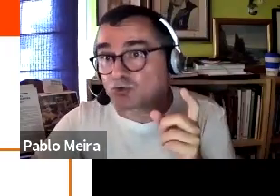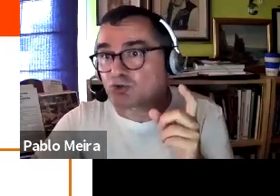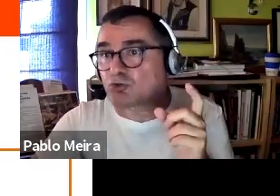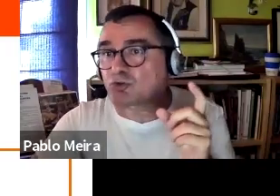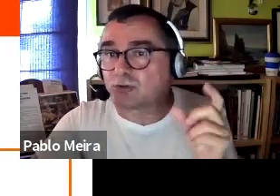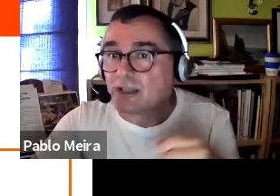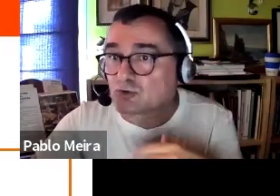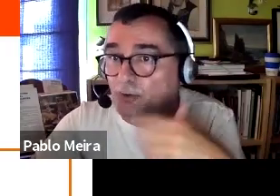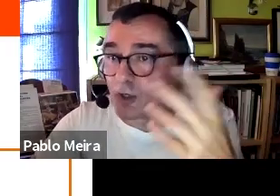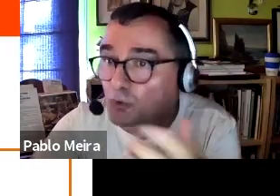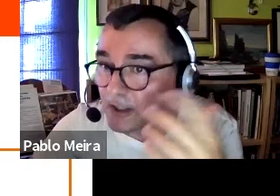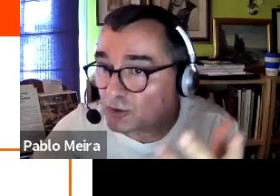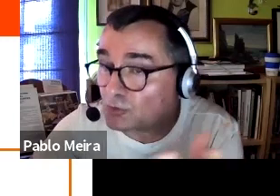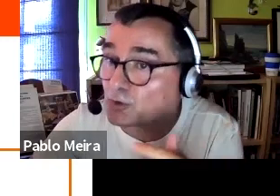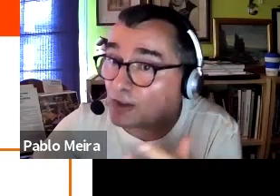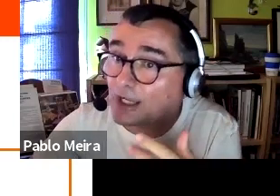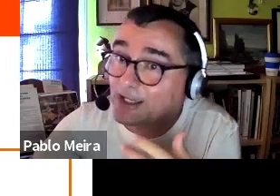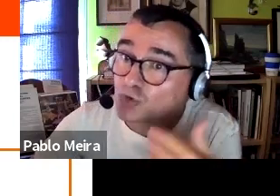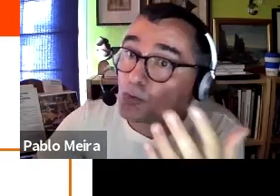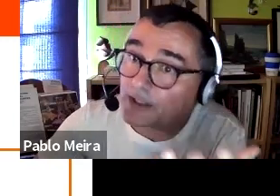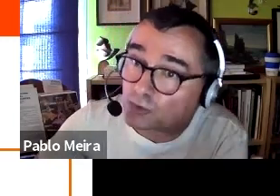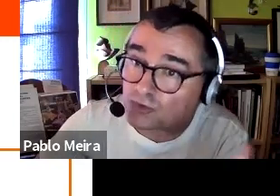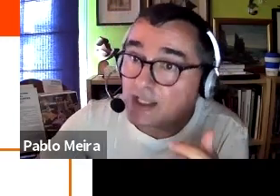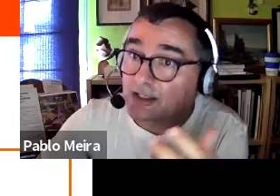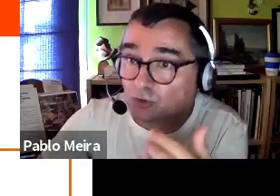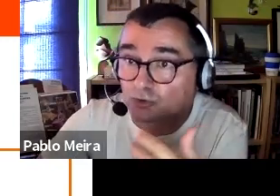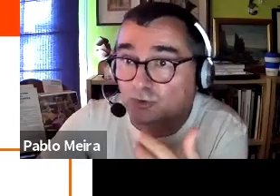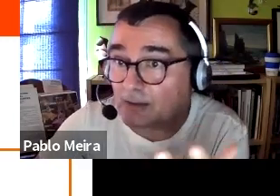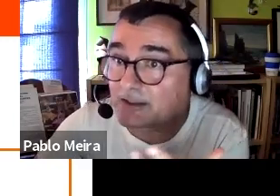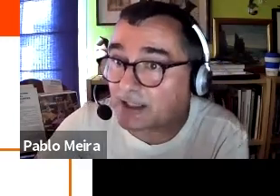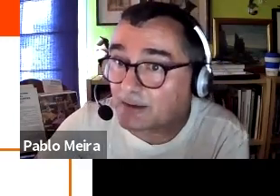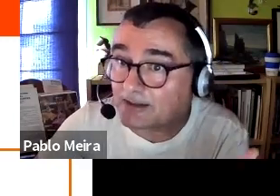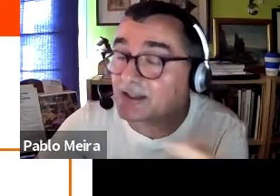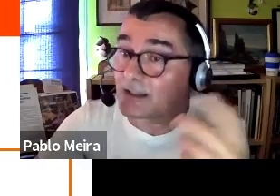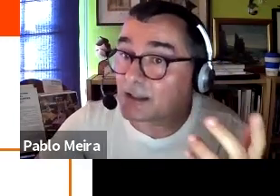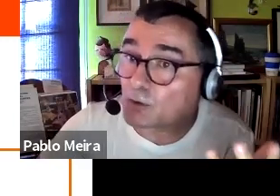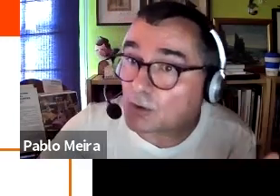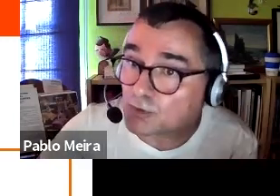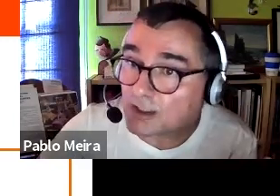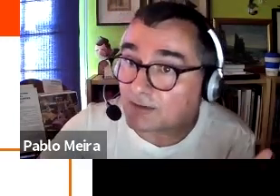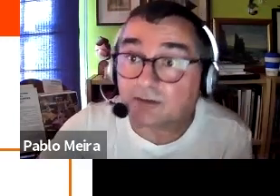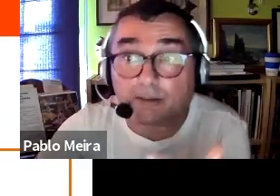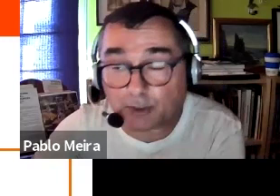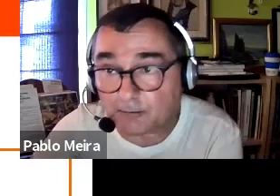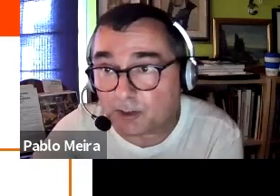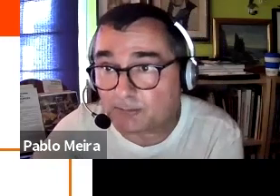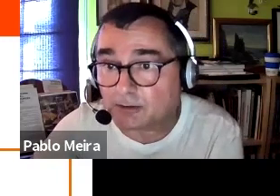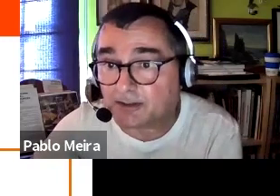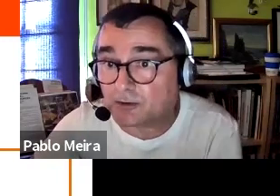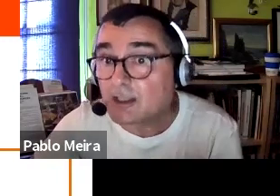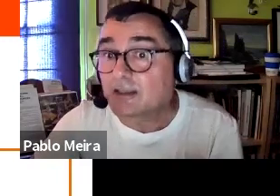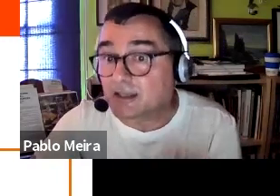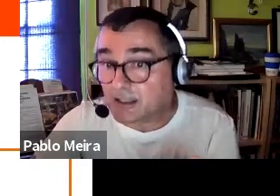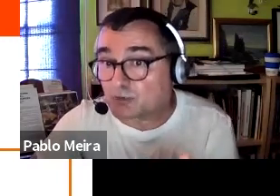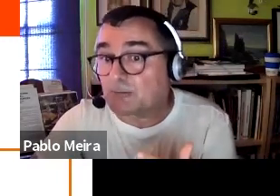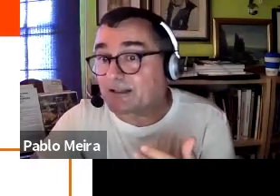en la mente de todos nosotros sobre los objetos sobre todo aquellos objetos que son socialmente relevantes y que tienen que ver con el mundo de la ciencia por ejemplo el